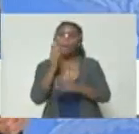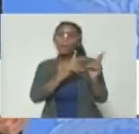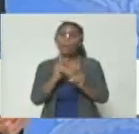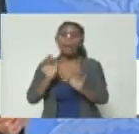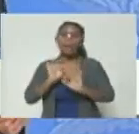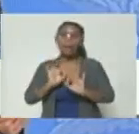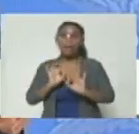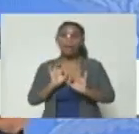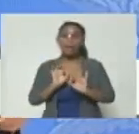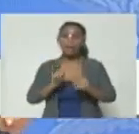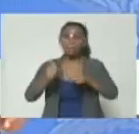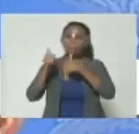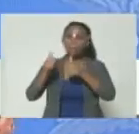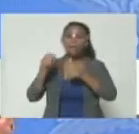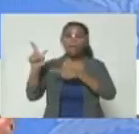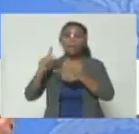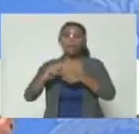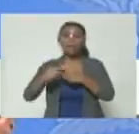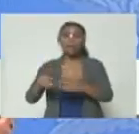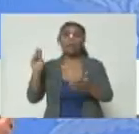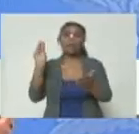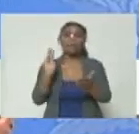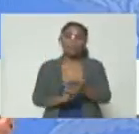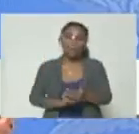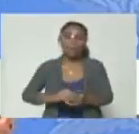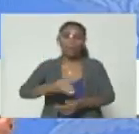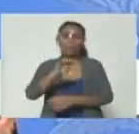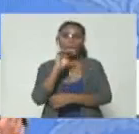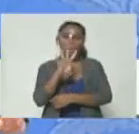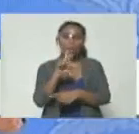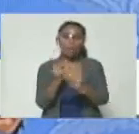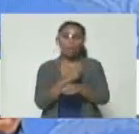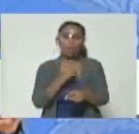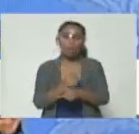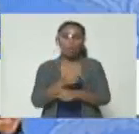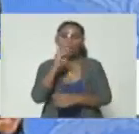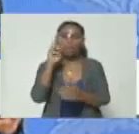Nacional 4 de agosto de 2018